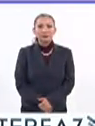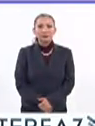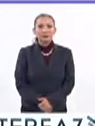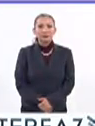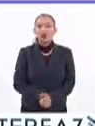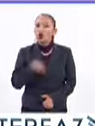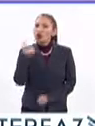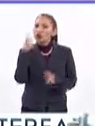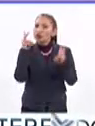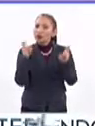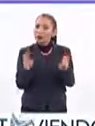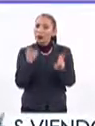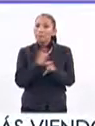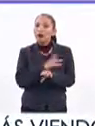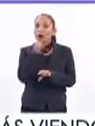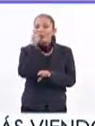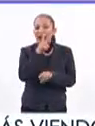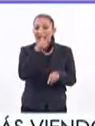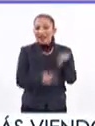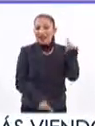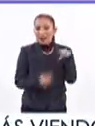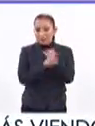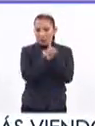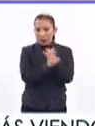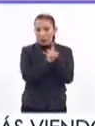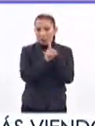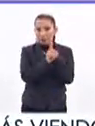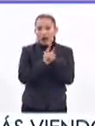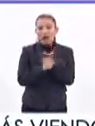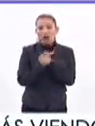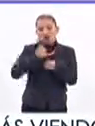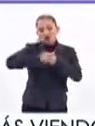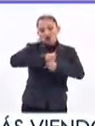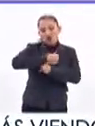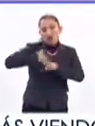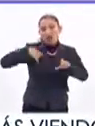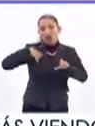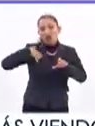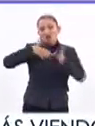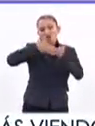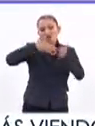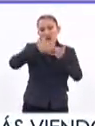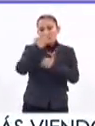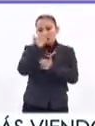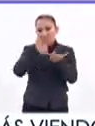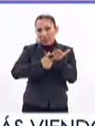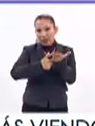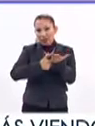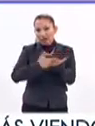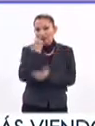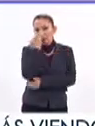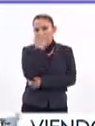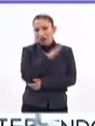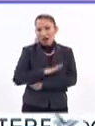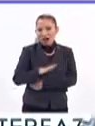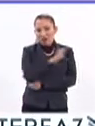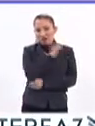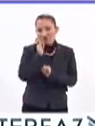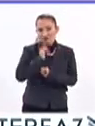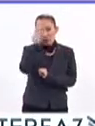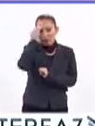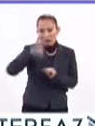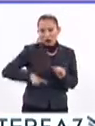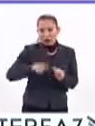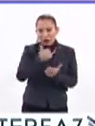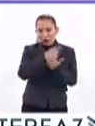Y vamos a otros temas, porque para combatir los problemas como la violencia y el acoso en las escuelas de educación básica, autoridades